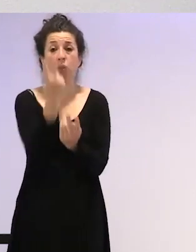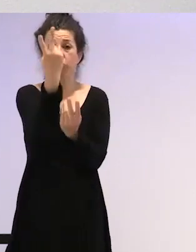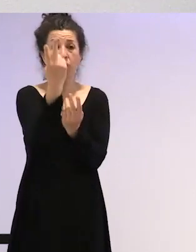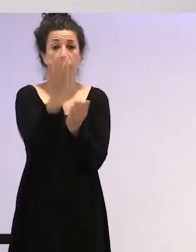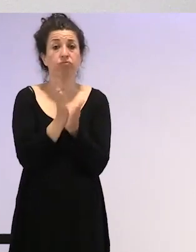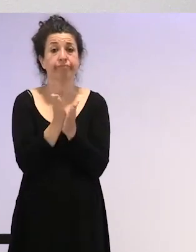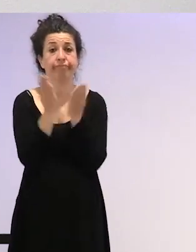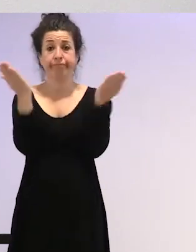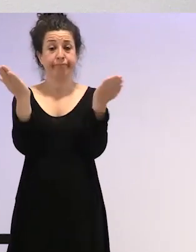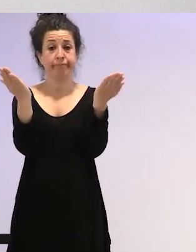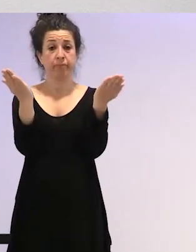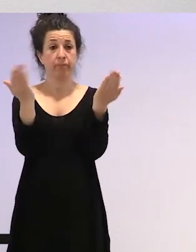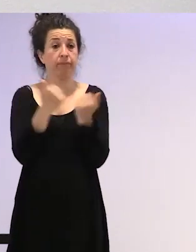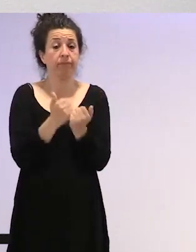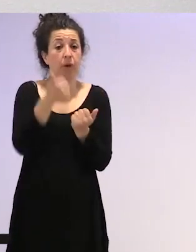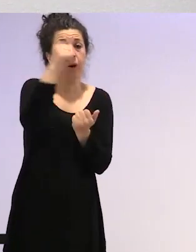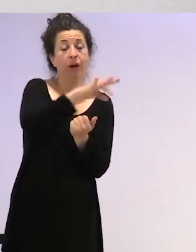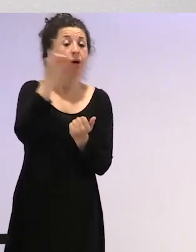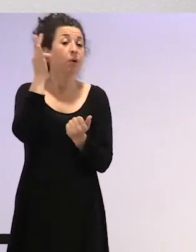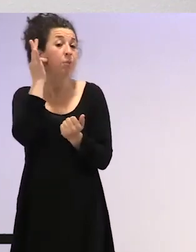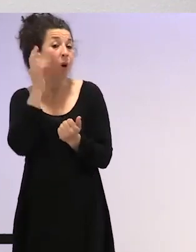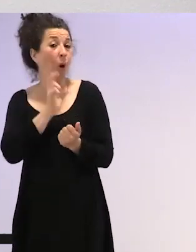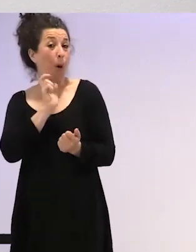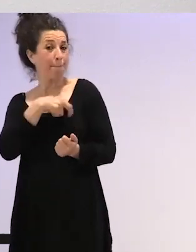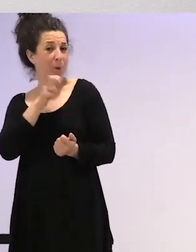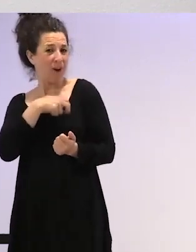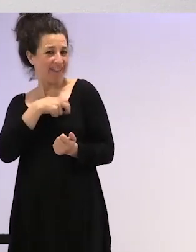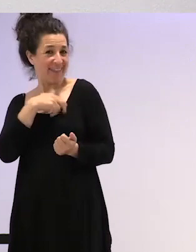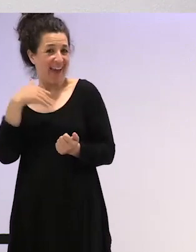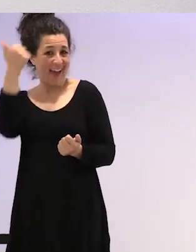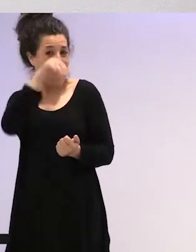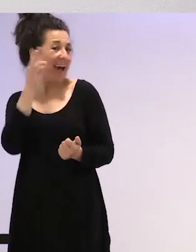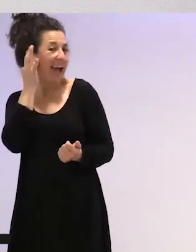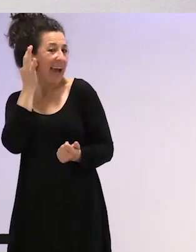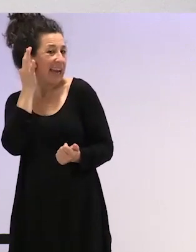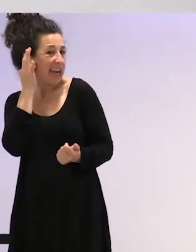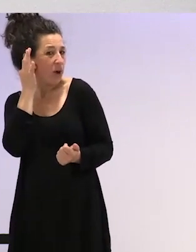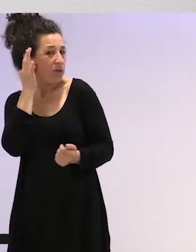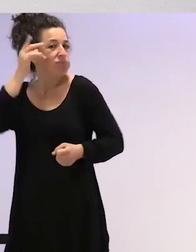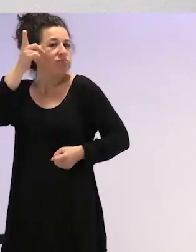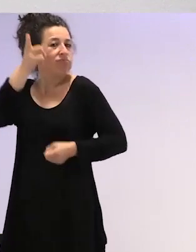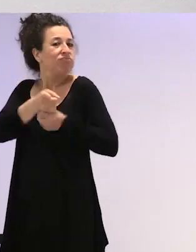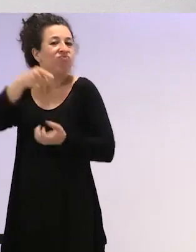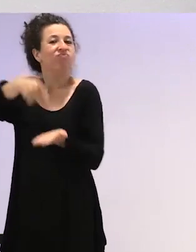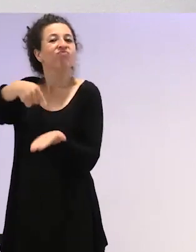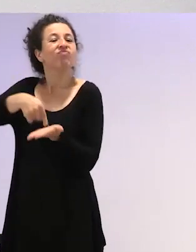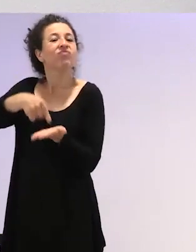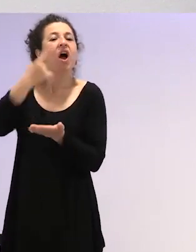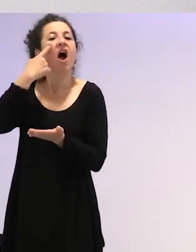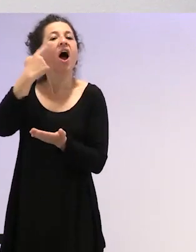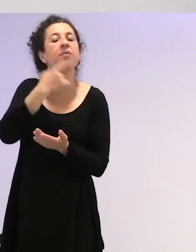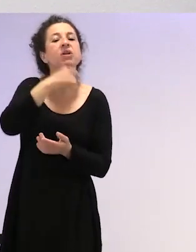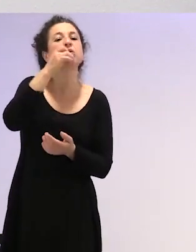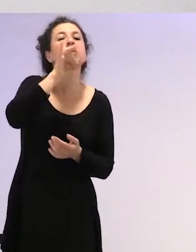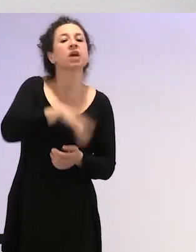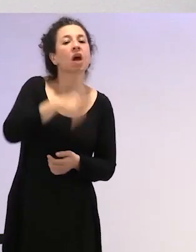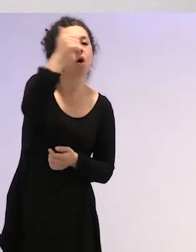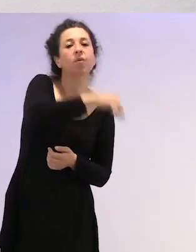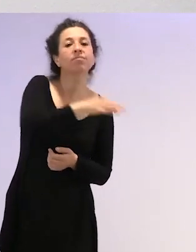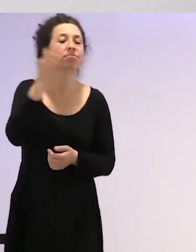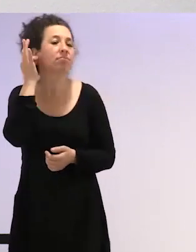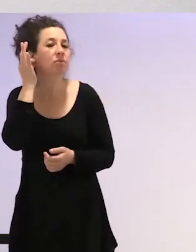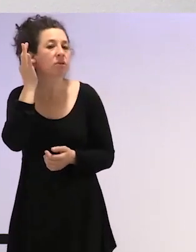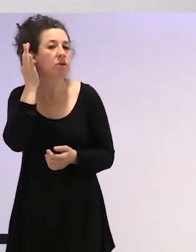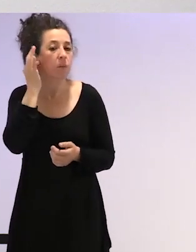exigencia por parte de la policía de género de pertenecer a la columna en la que tú te han asignado al nacer, ¿no?